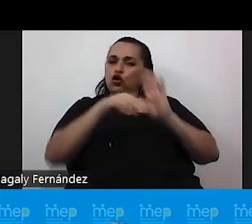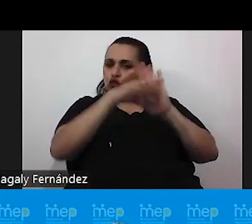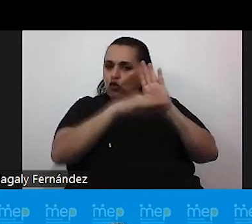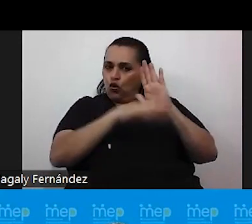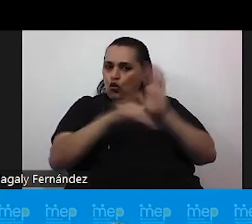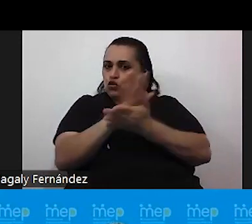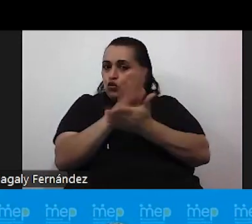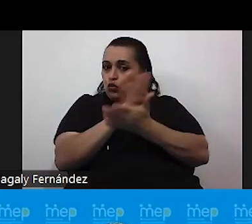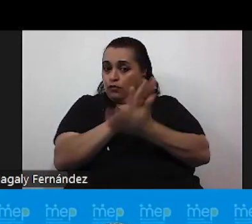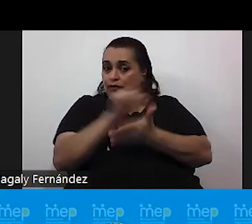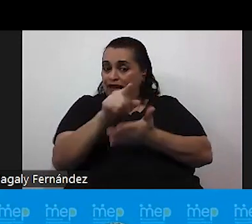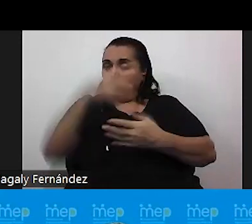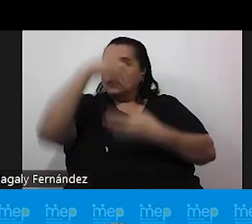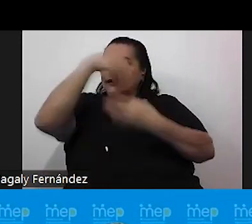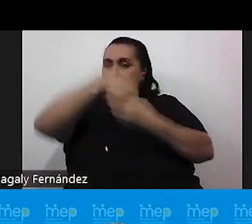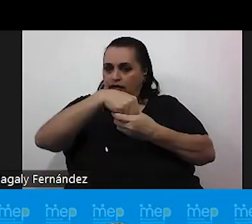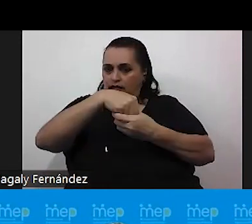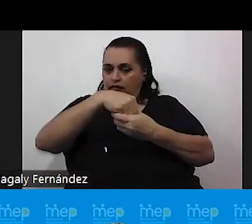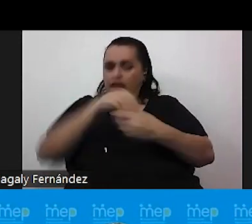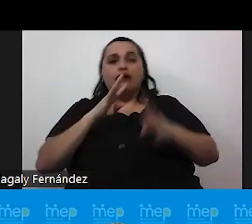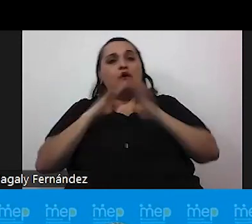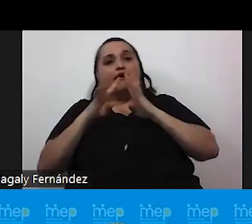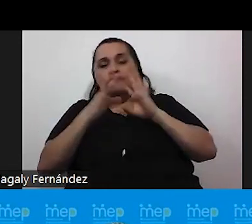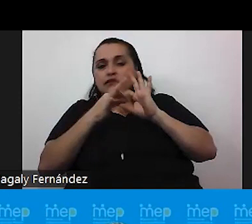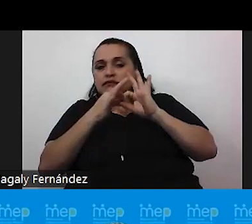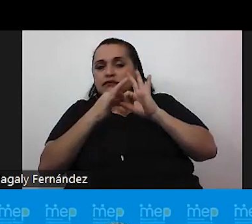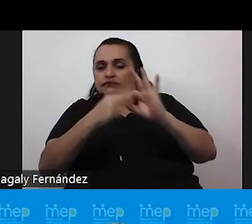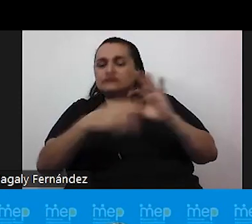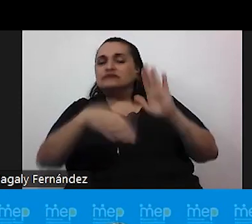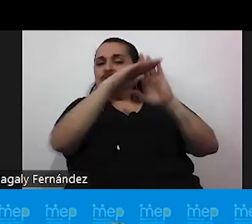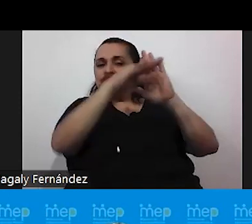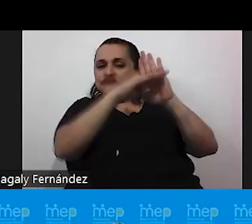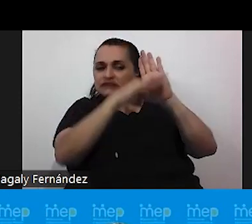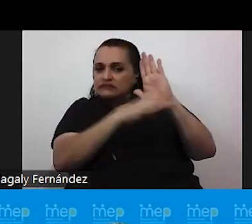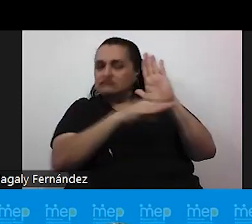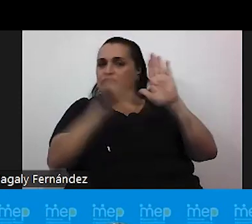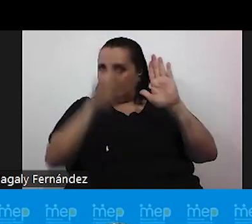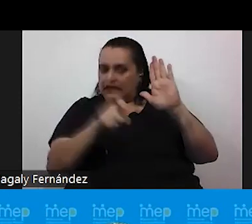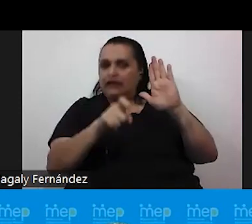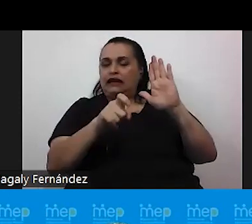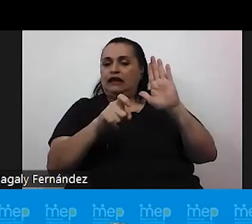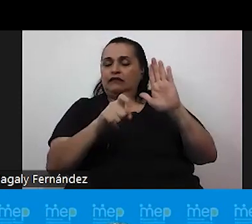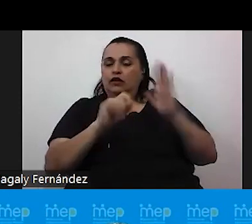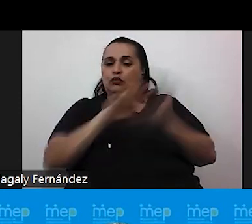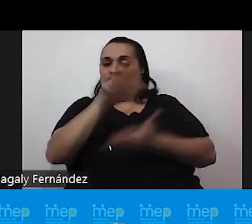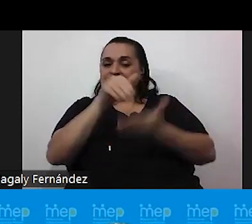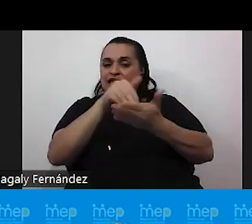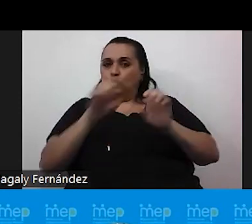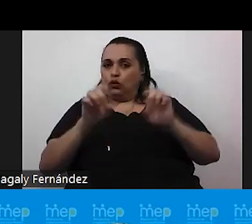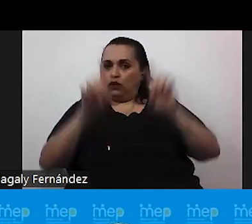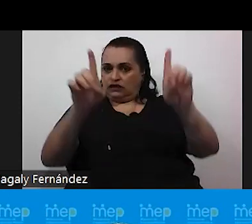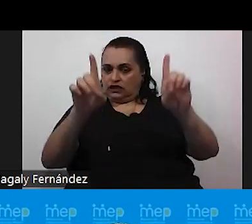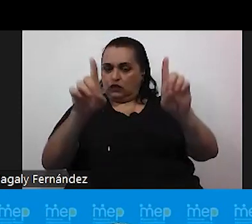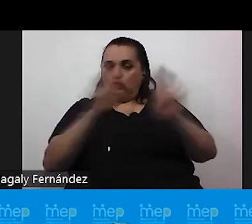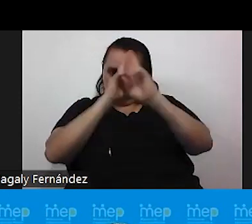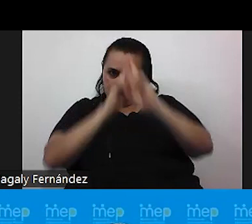documento integral que habla acerca de los lineamientos que debemos de tener como centros educativos para